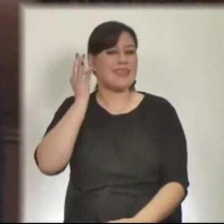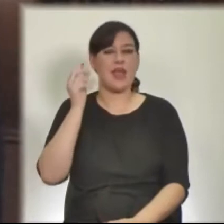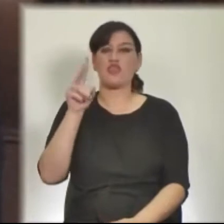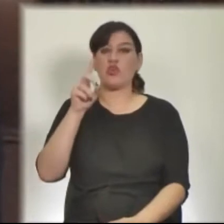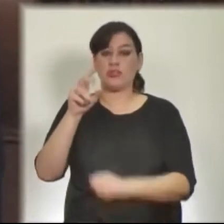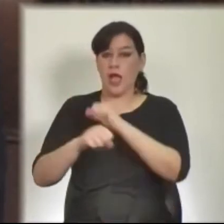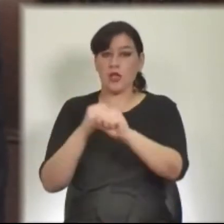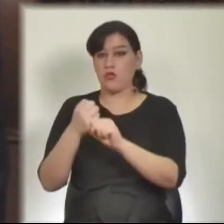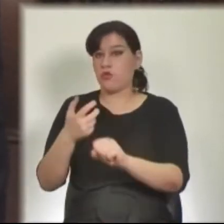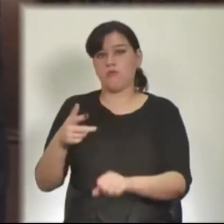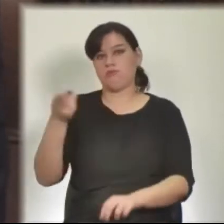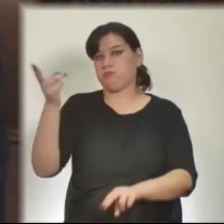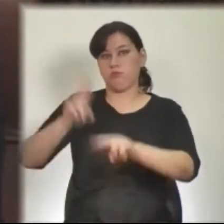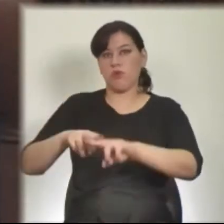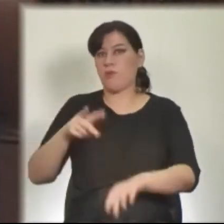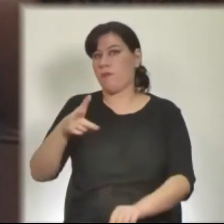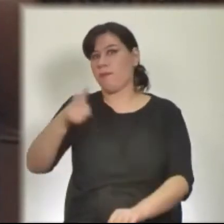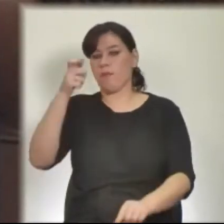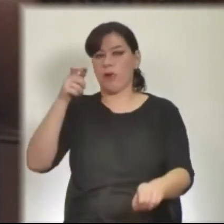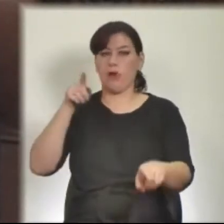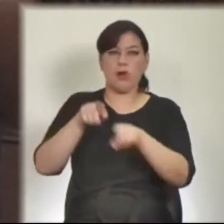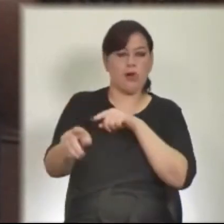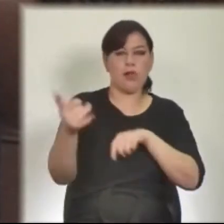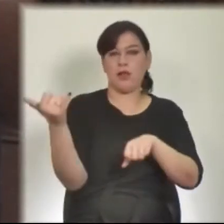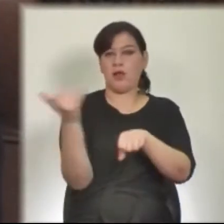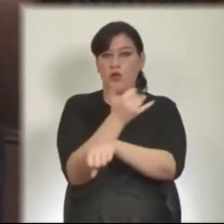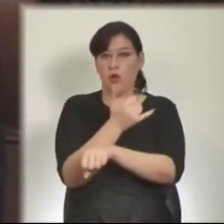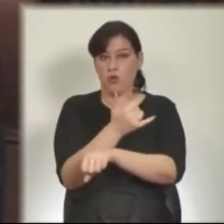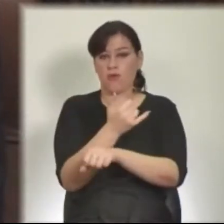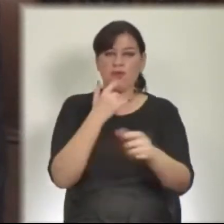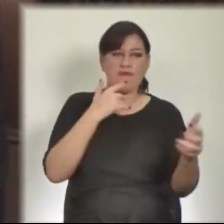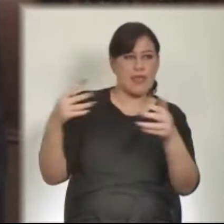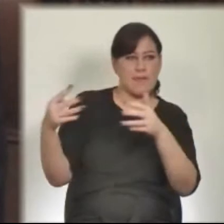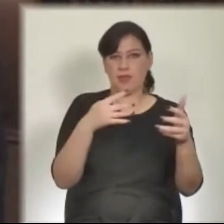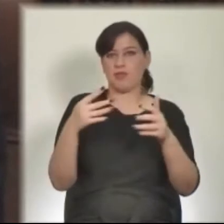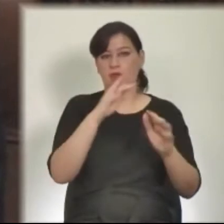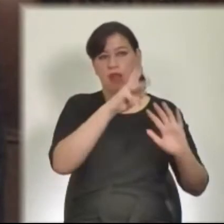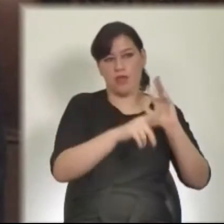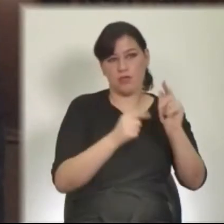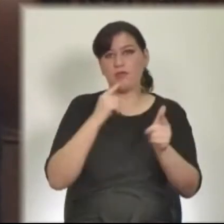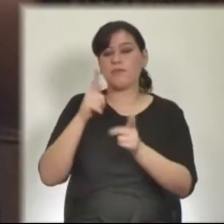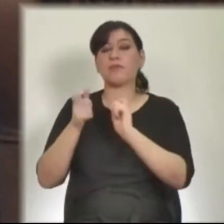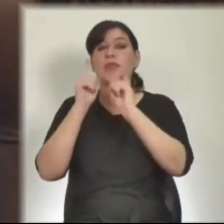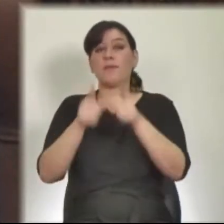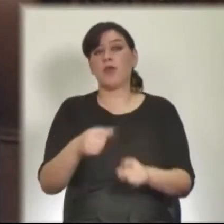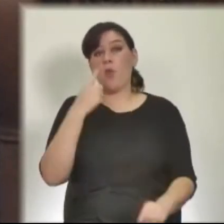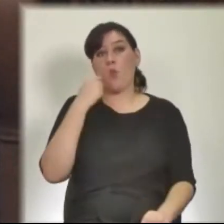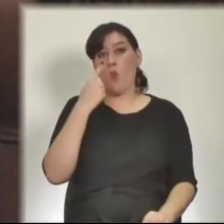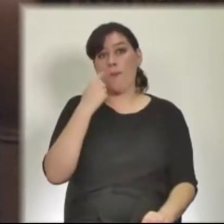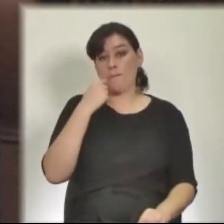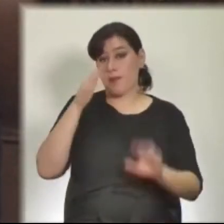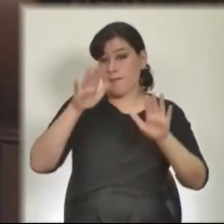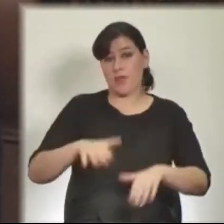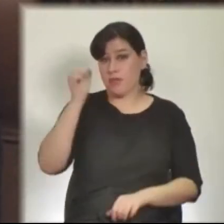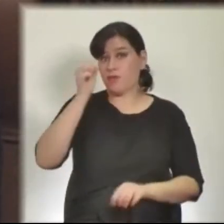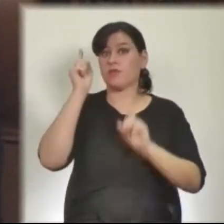perdida, por enfrentamiento entre policías y delincuentes, y un hombre de 29 años en una parada de ómnibus falleció a causa de